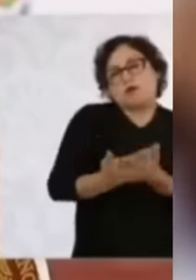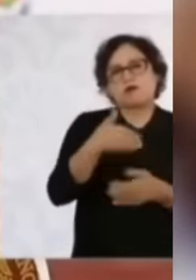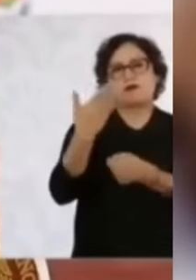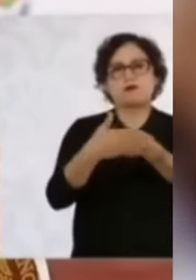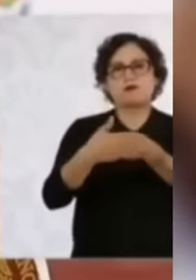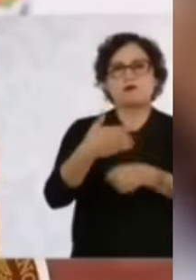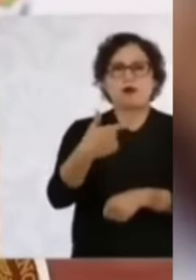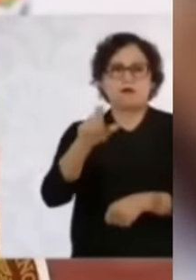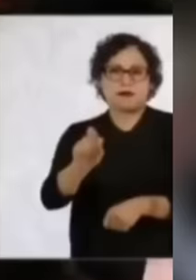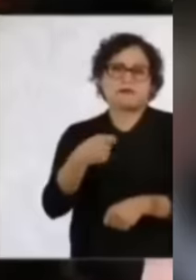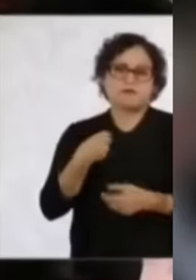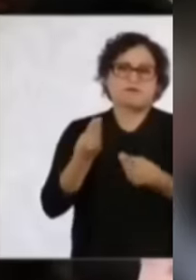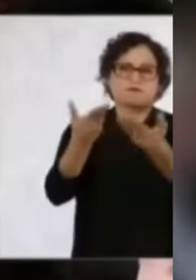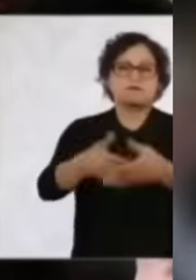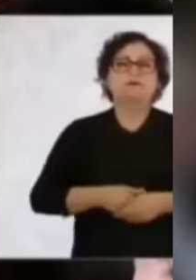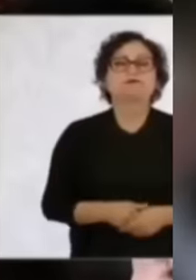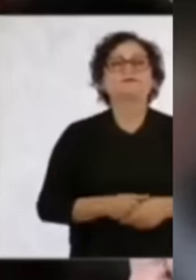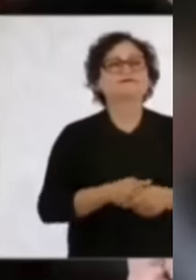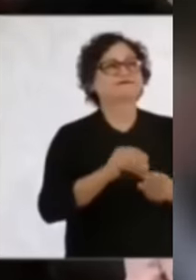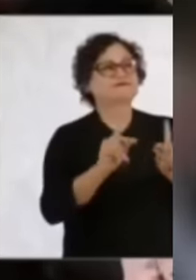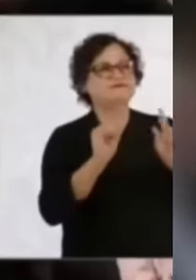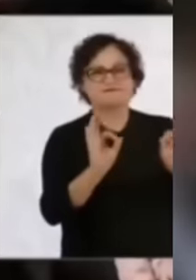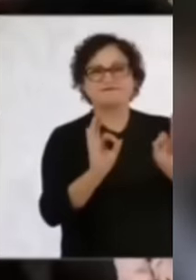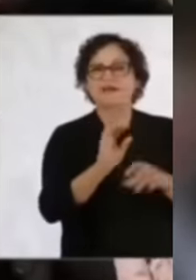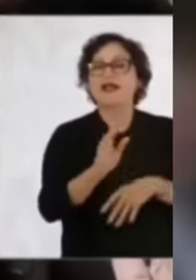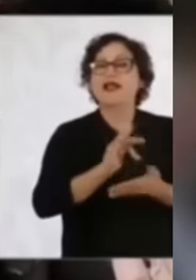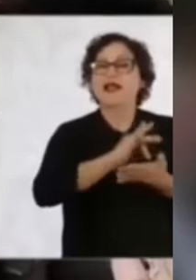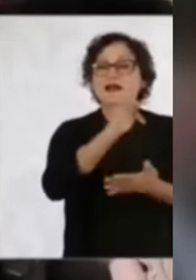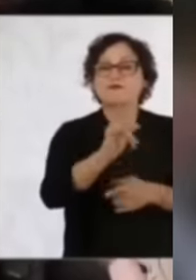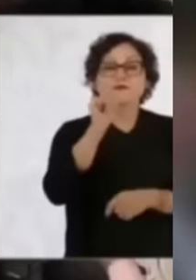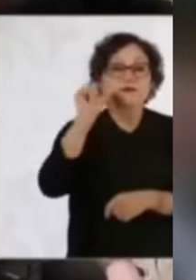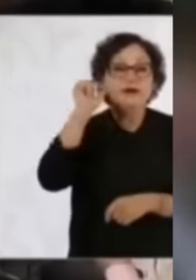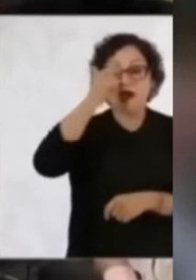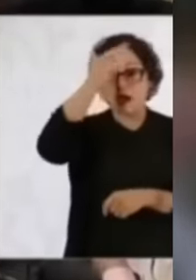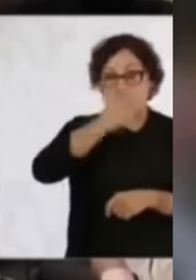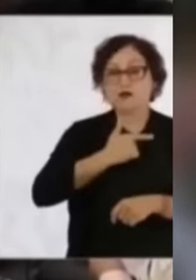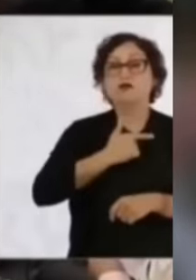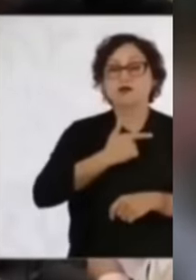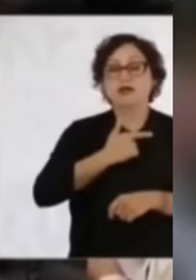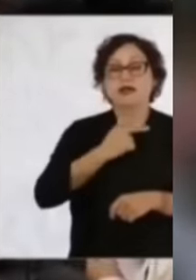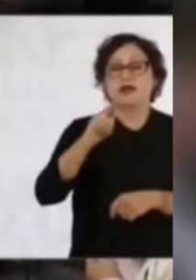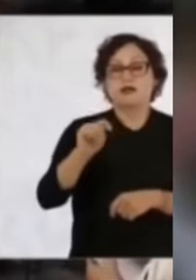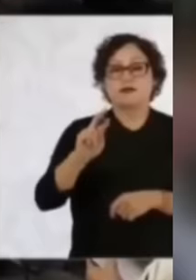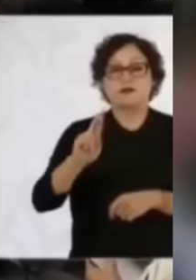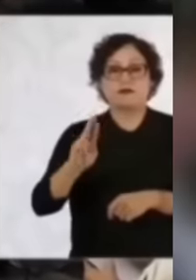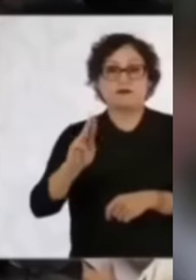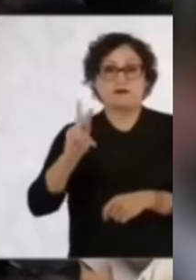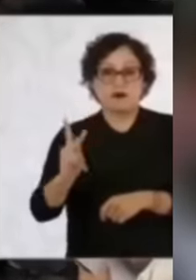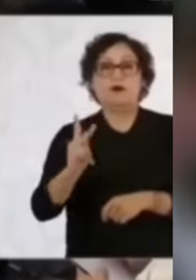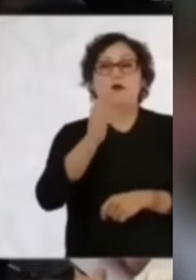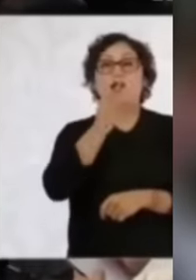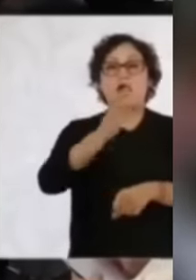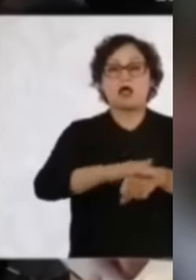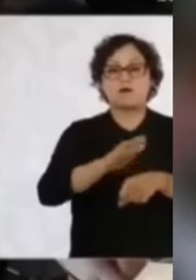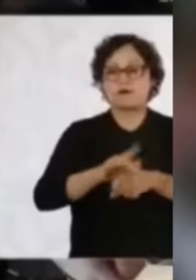Perfecto, gracias. La última pregunta, doctora. Ayer por la noche Donald Trump, el próximo presidente de Estados Unidos, anuncia a Tom Homan como